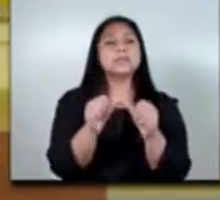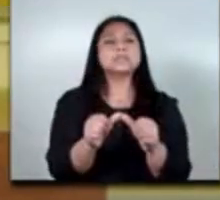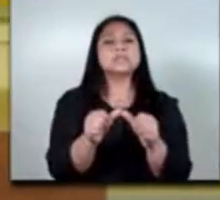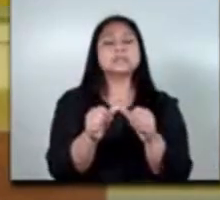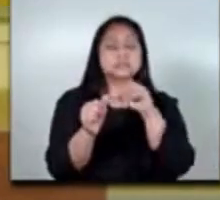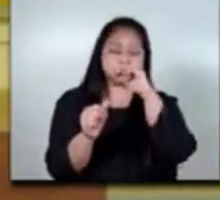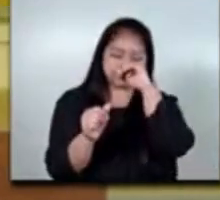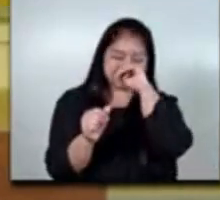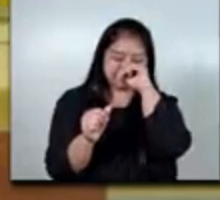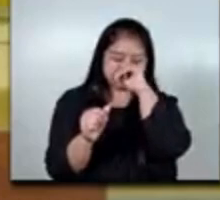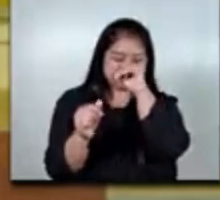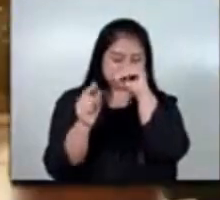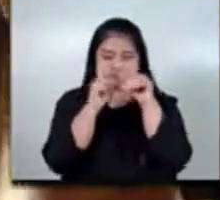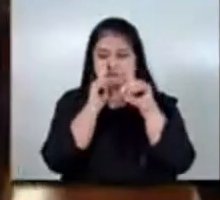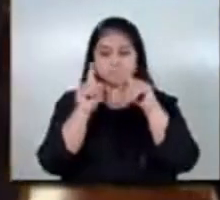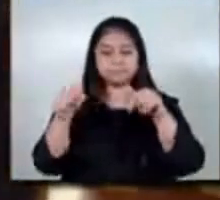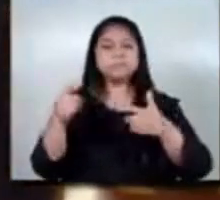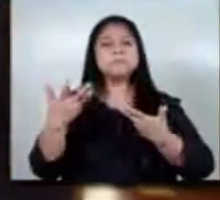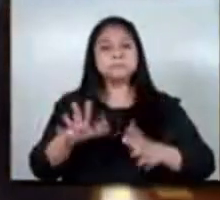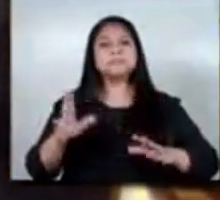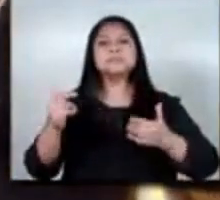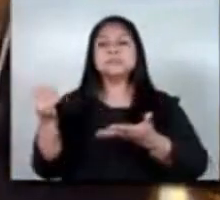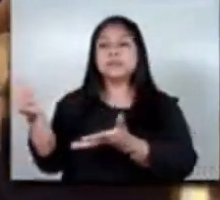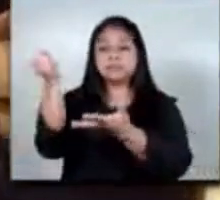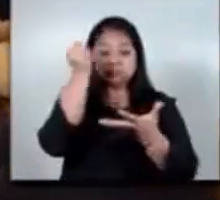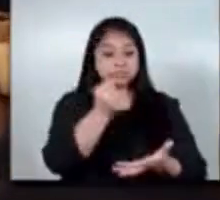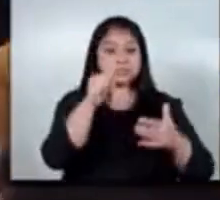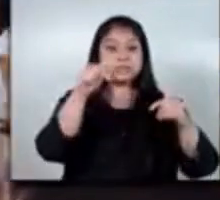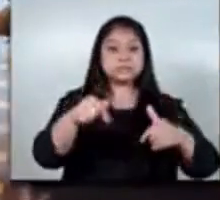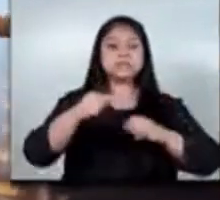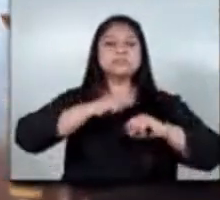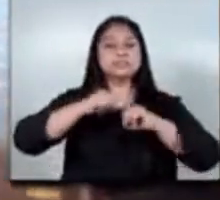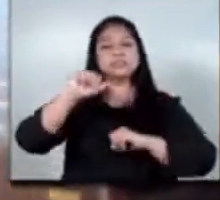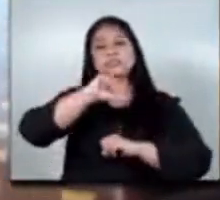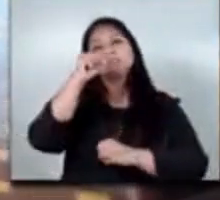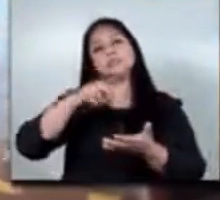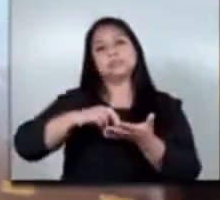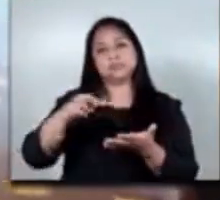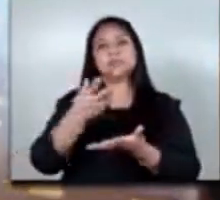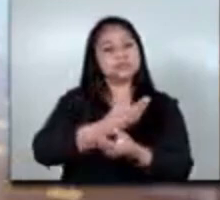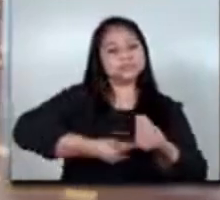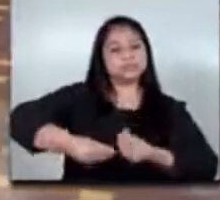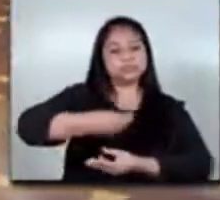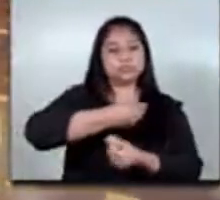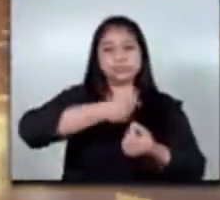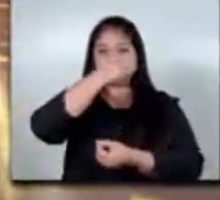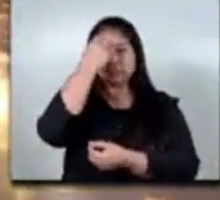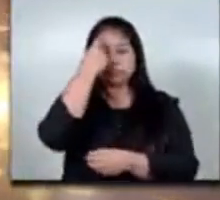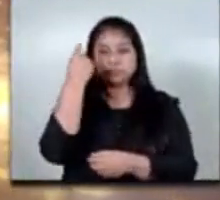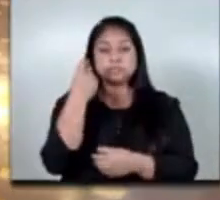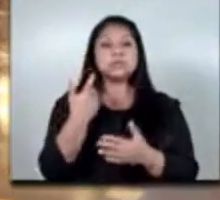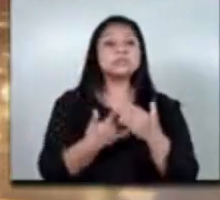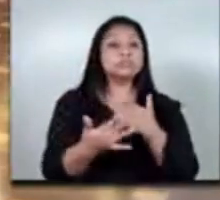y convertirnos en un destino de la inversión que nos genere trabajo próximamente las